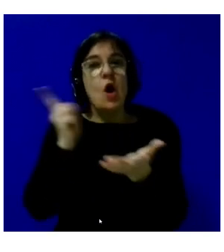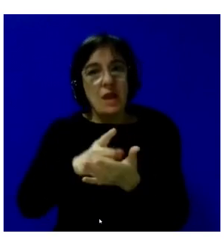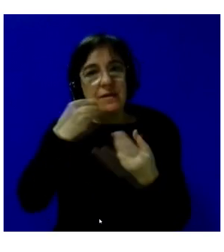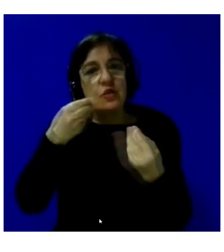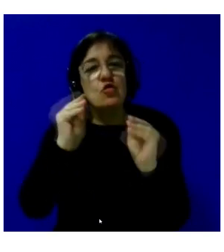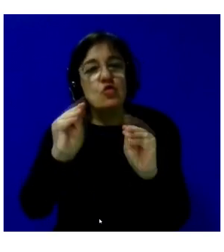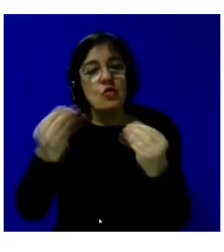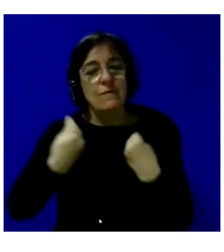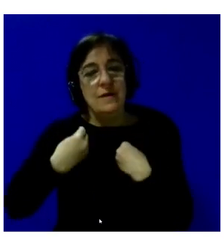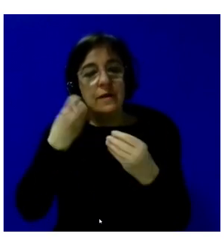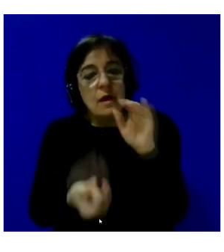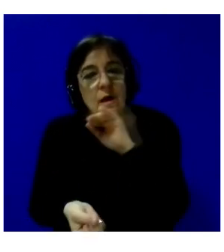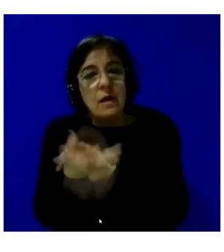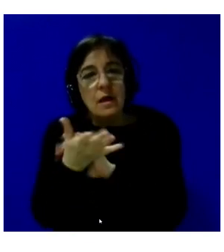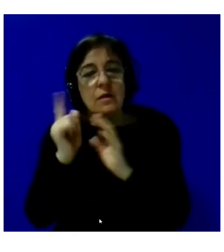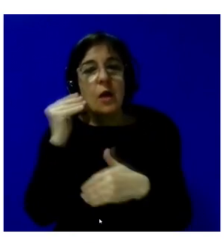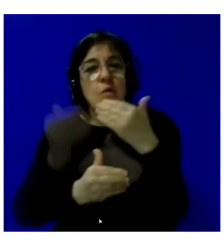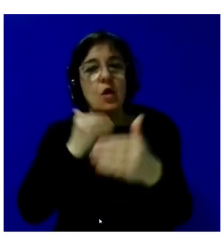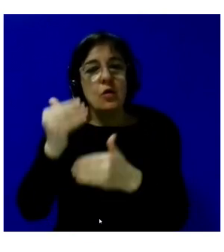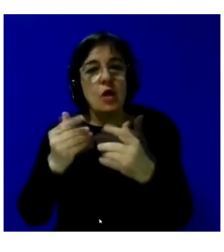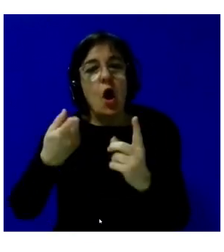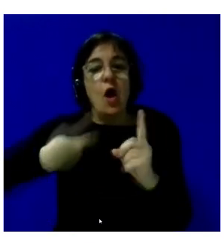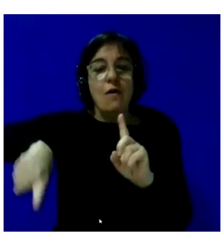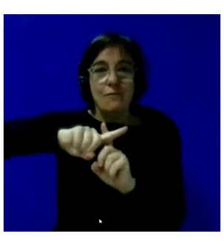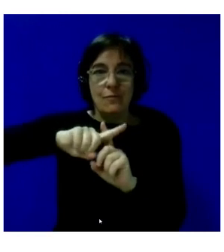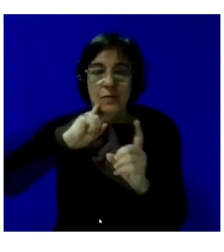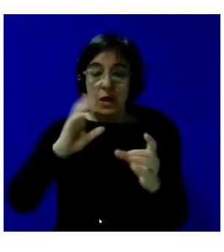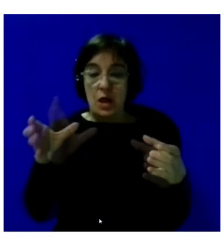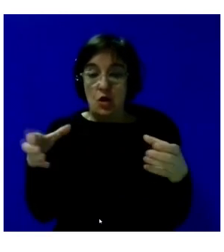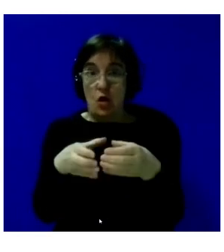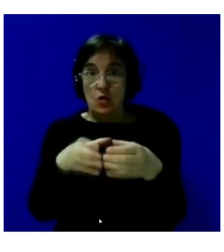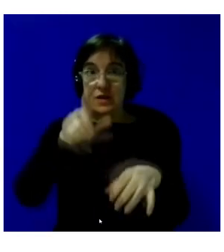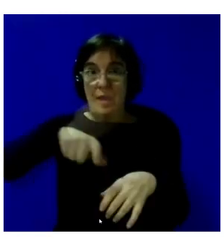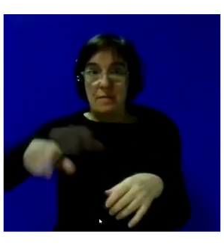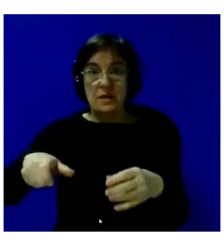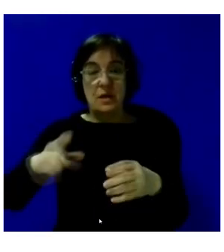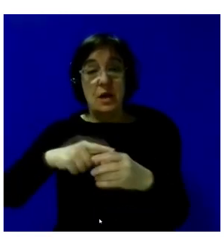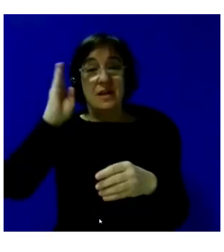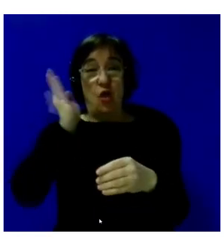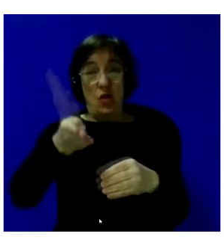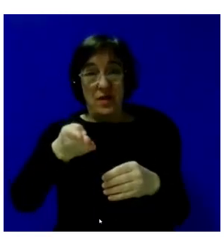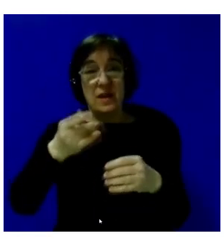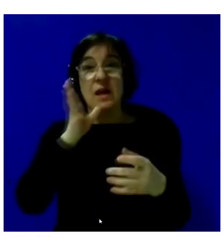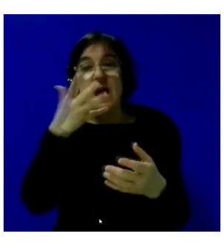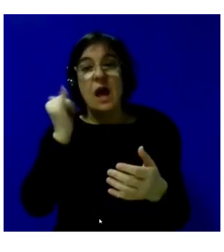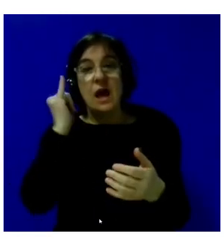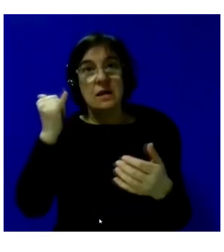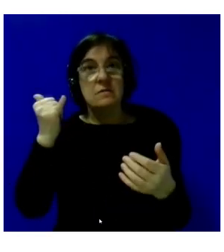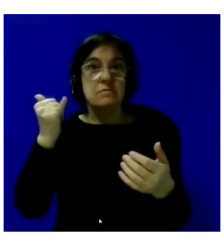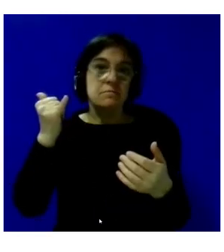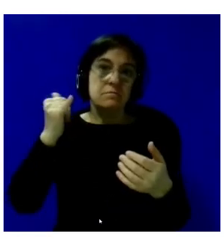propósito de promover procesos de retorno a la comunidad de las personas condenadas que sufren algún tipo de